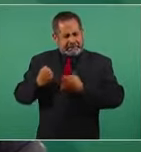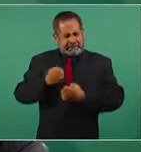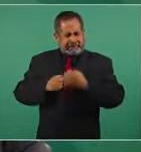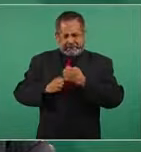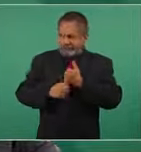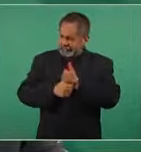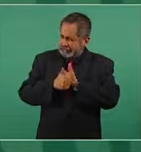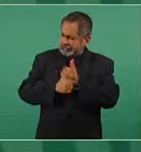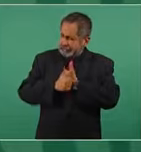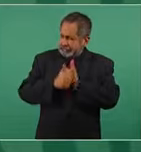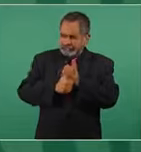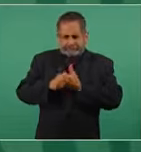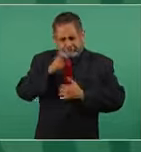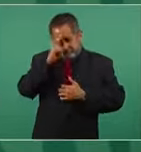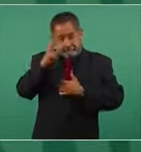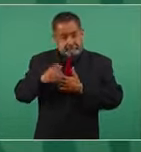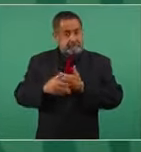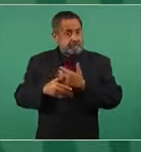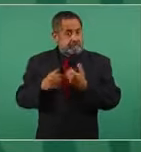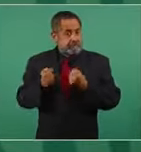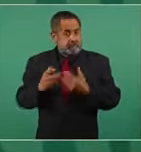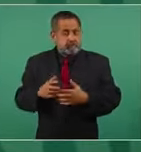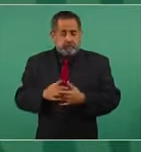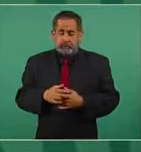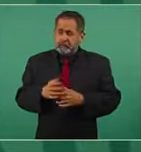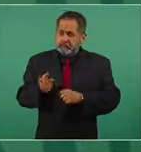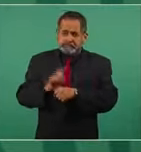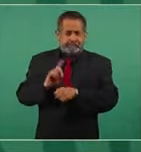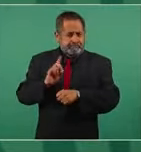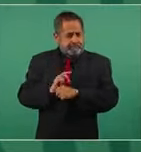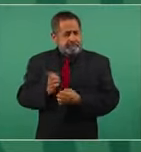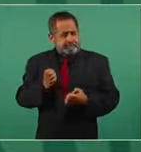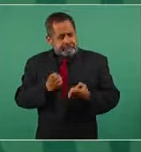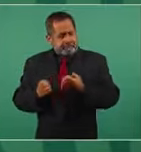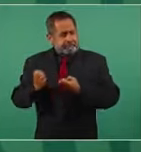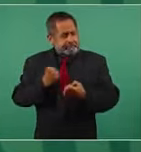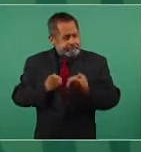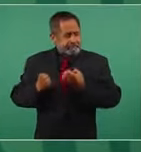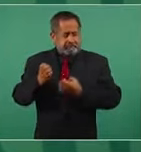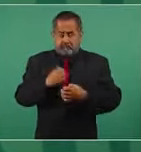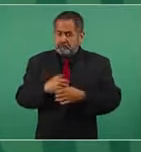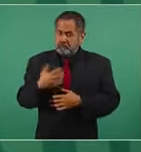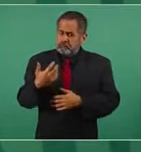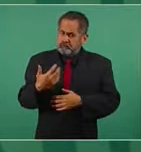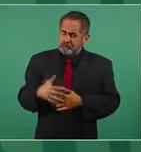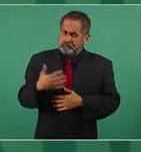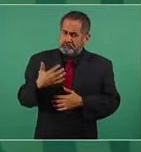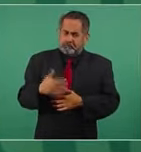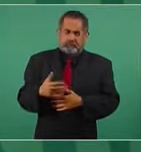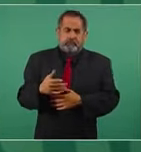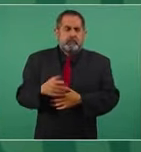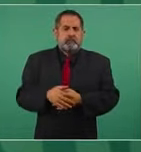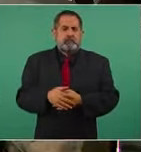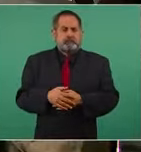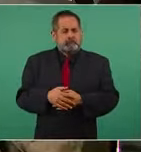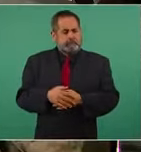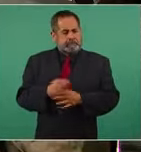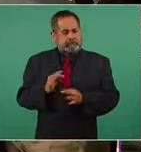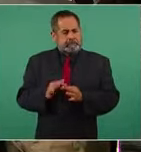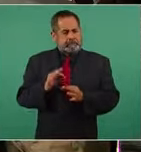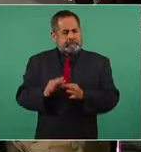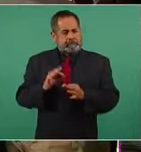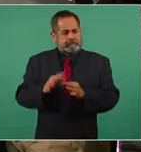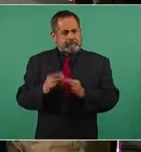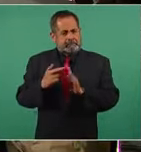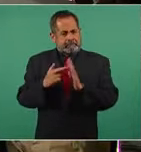que entrena, que actúa con disciplina,